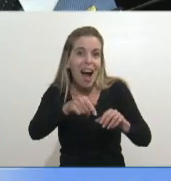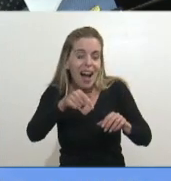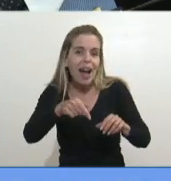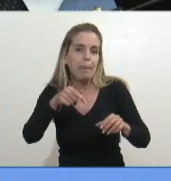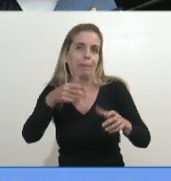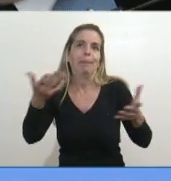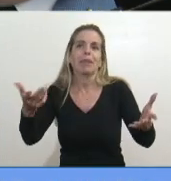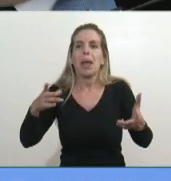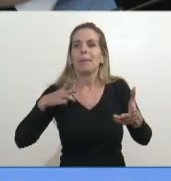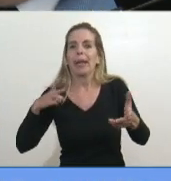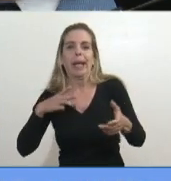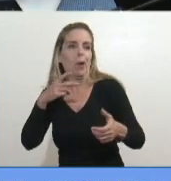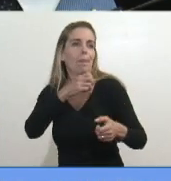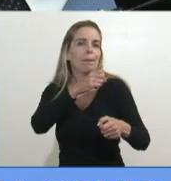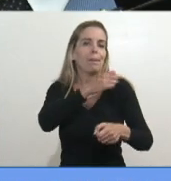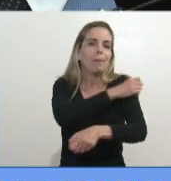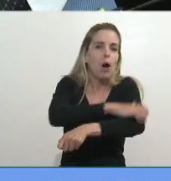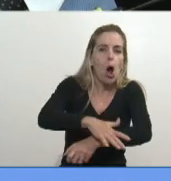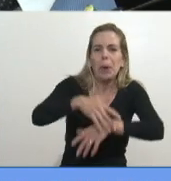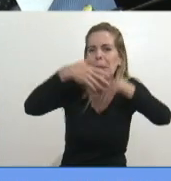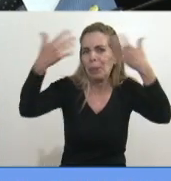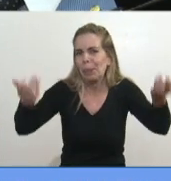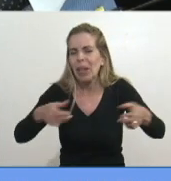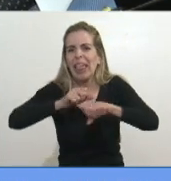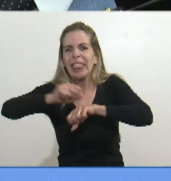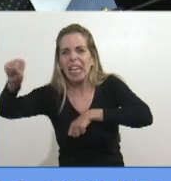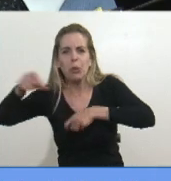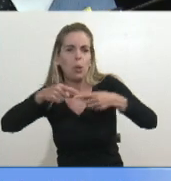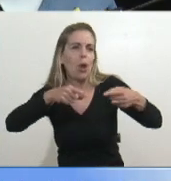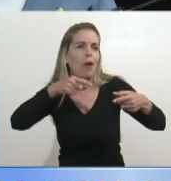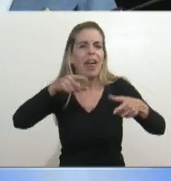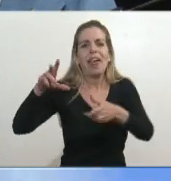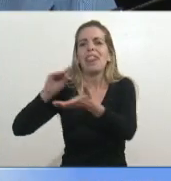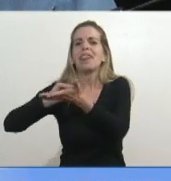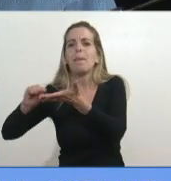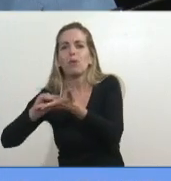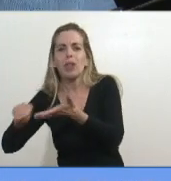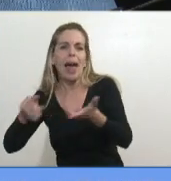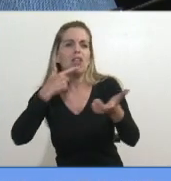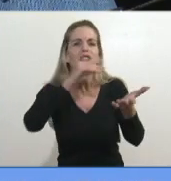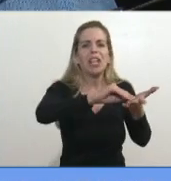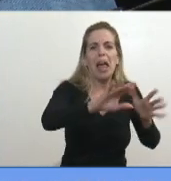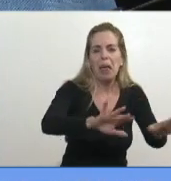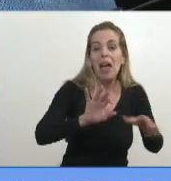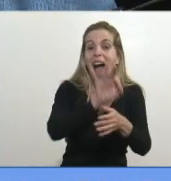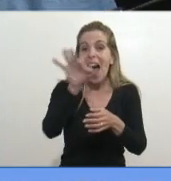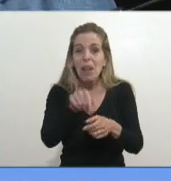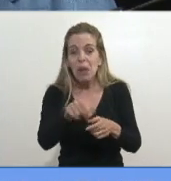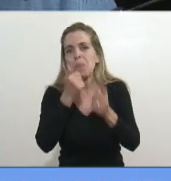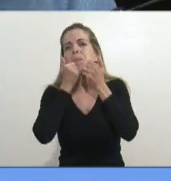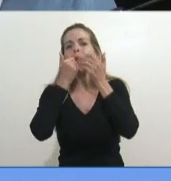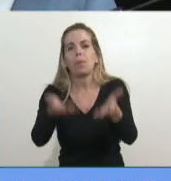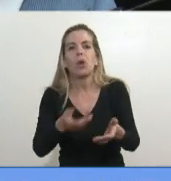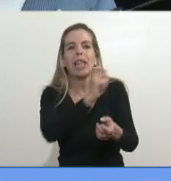Todos estos títulos que nosotros nos ponemos, los seres humanos, diputados, senadores, duques, rey, ese es el virus, le importa tres carajos qué título